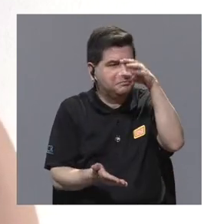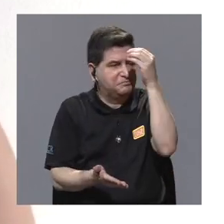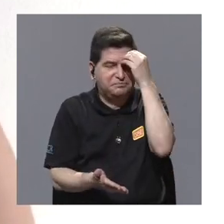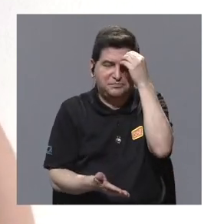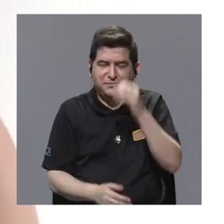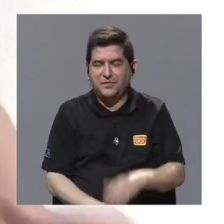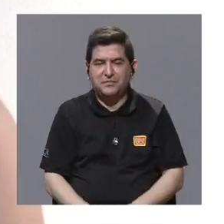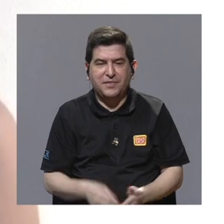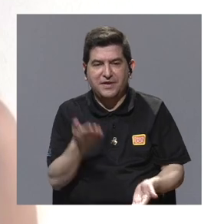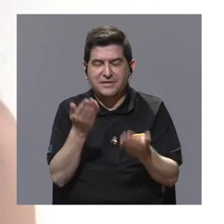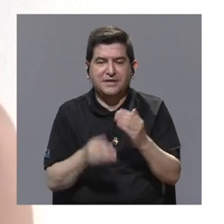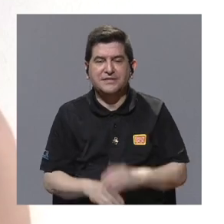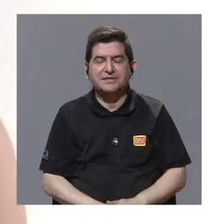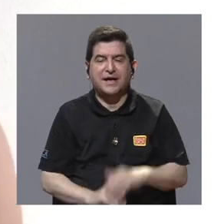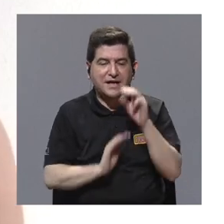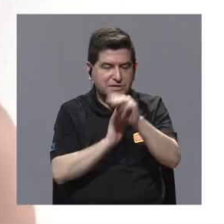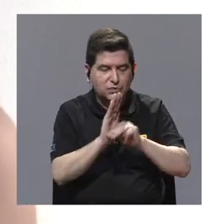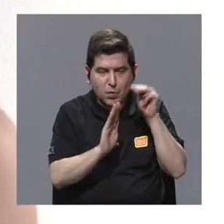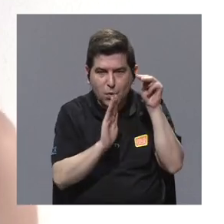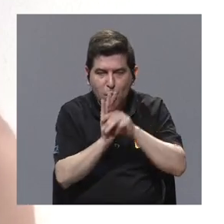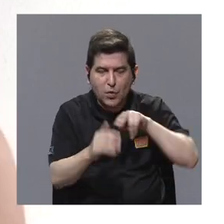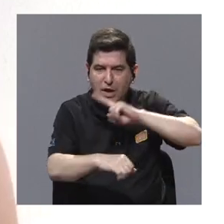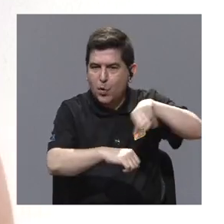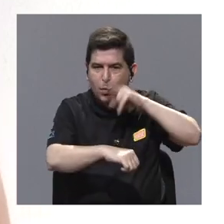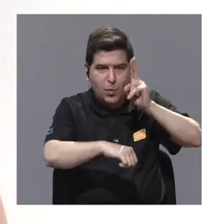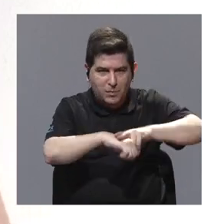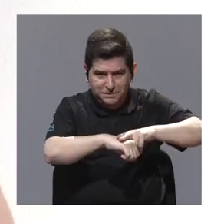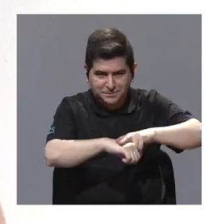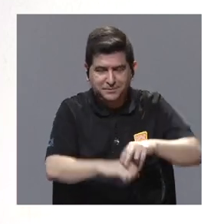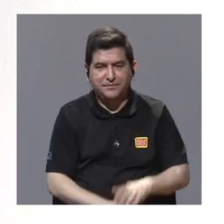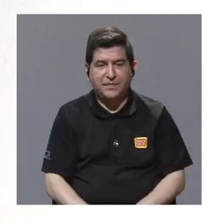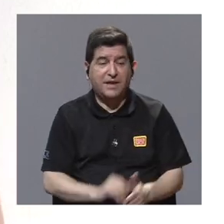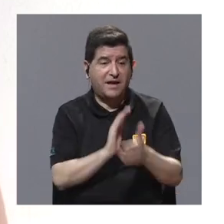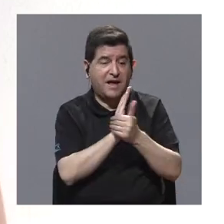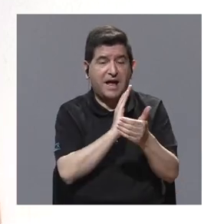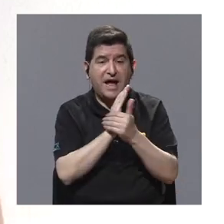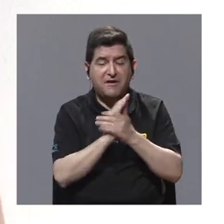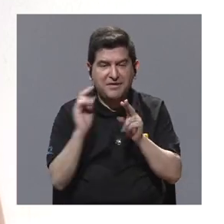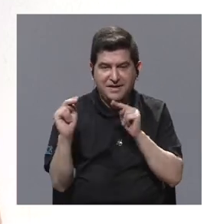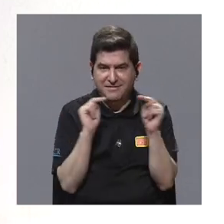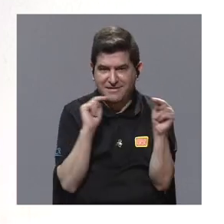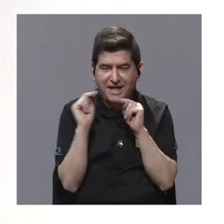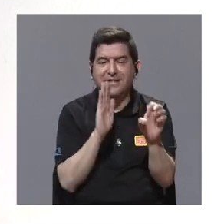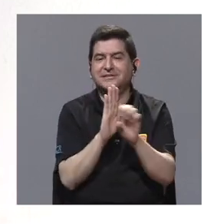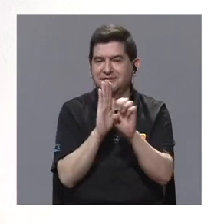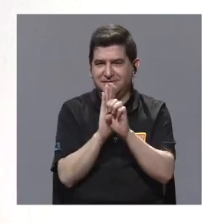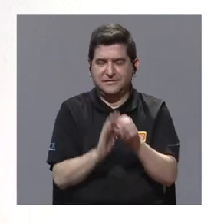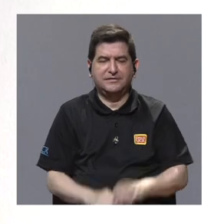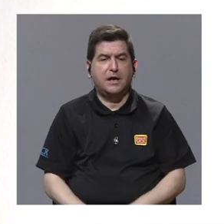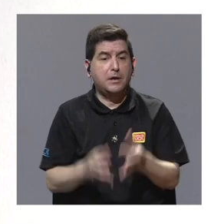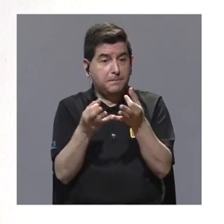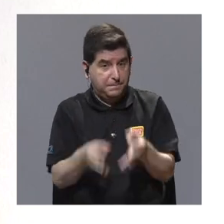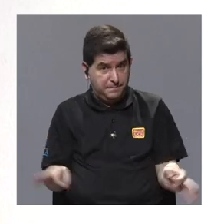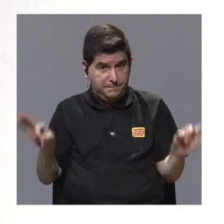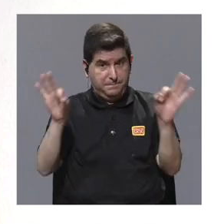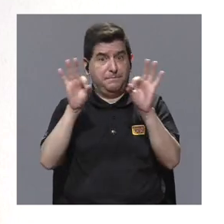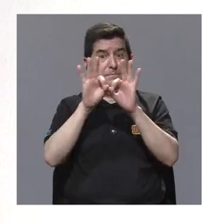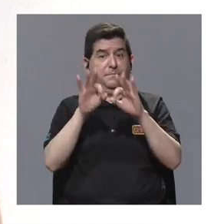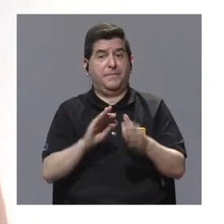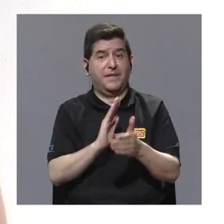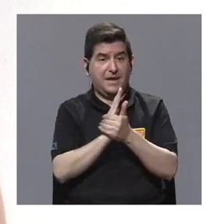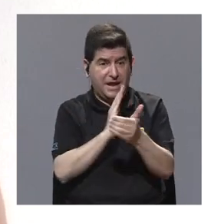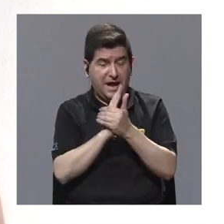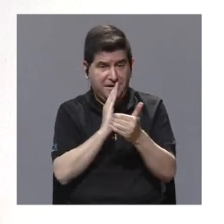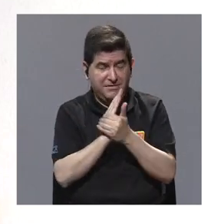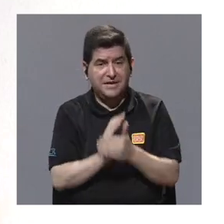en la currícula normal, como son habilidades de negociación, la importancia de las